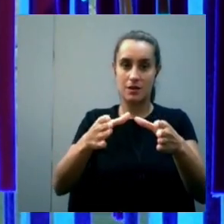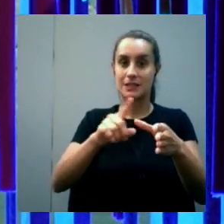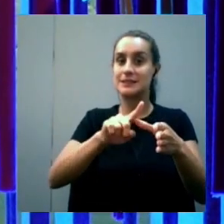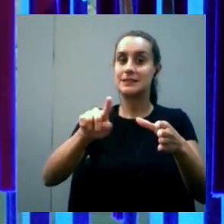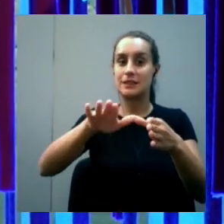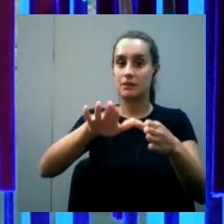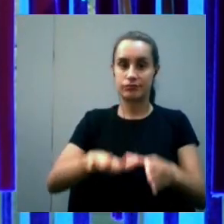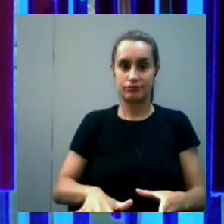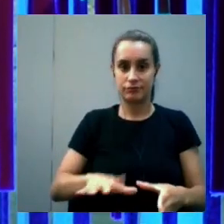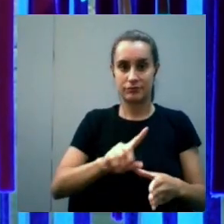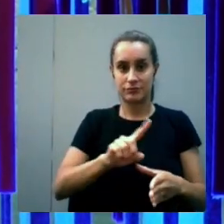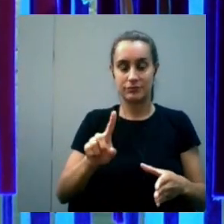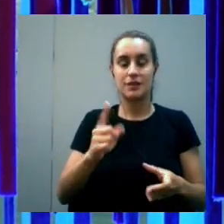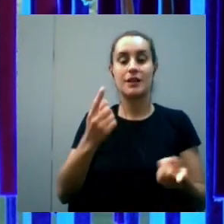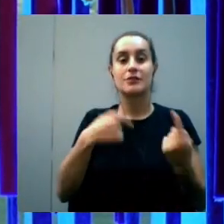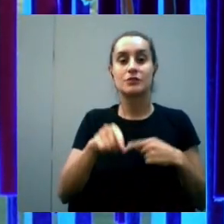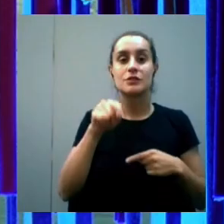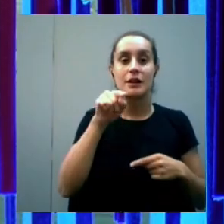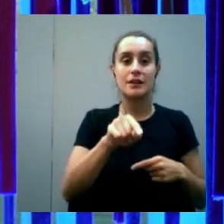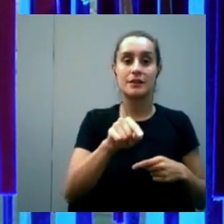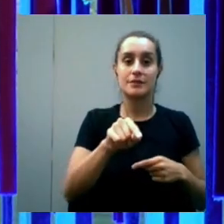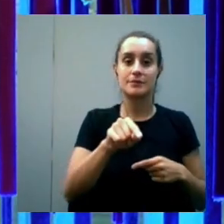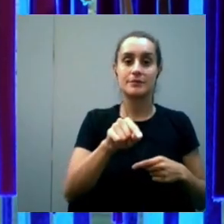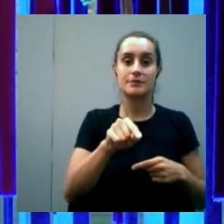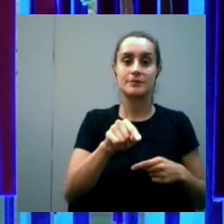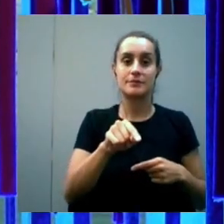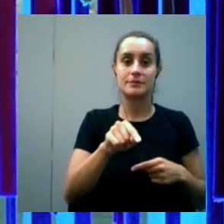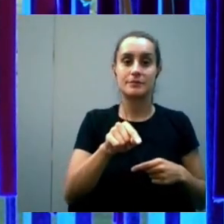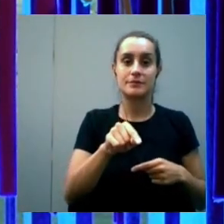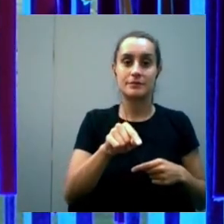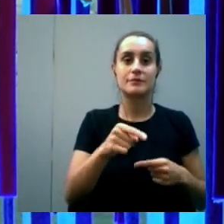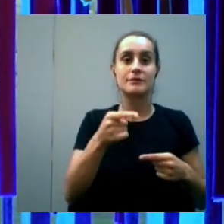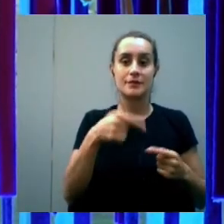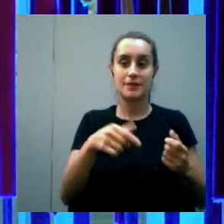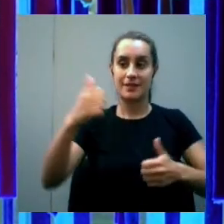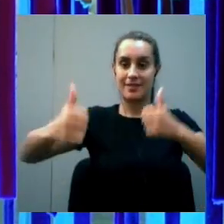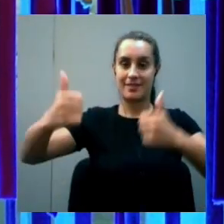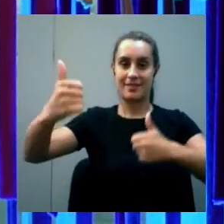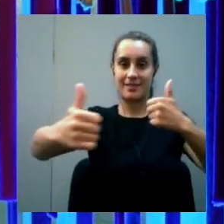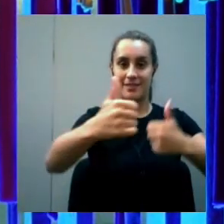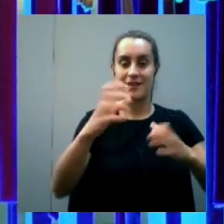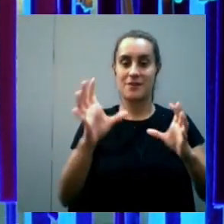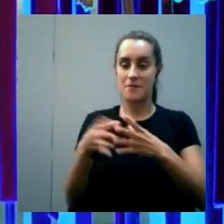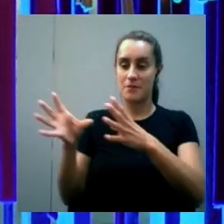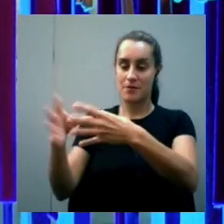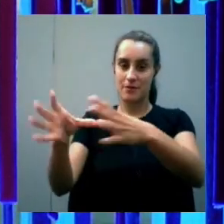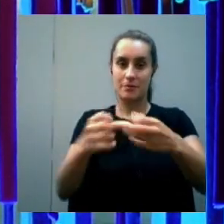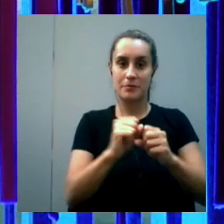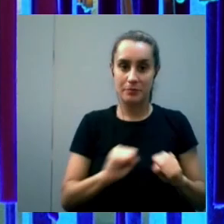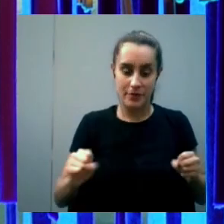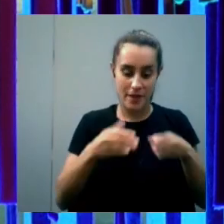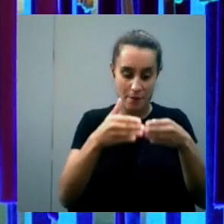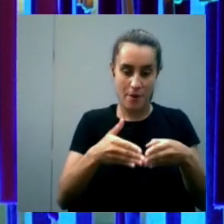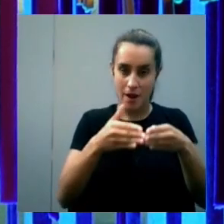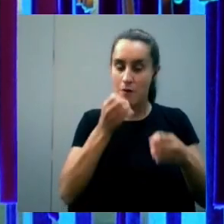ahí va entonces ahí se hace como una mini competencia para ver qué grupo puede desarrollar el mejor